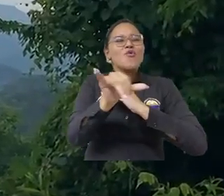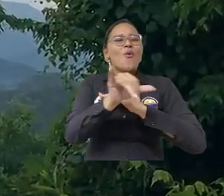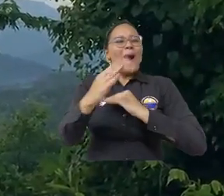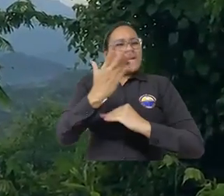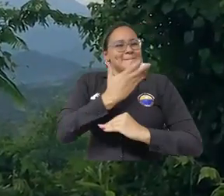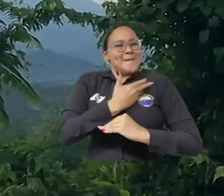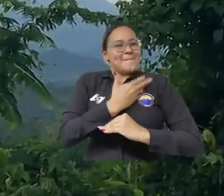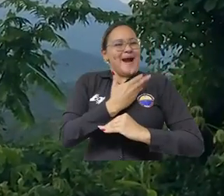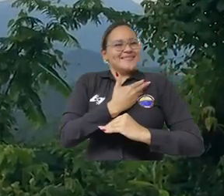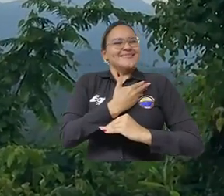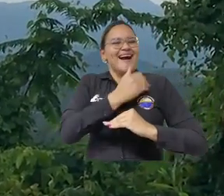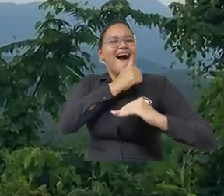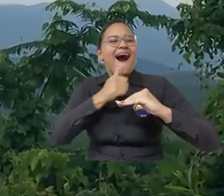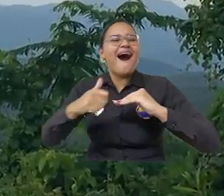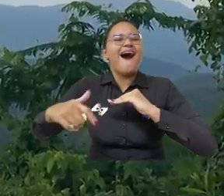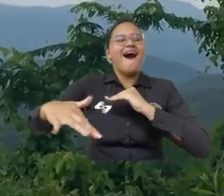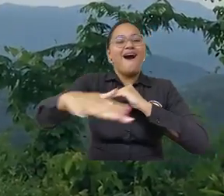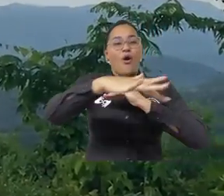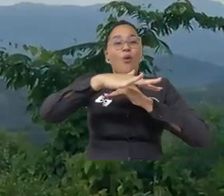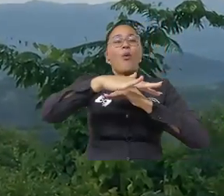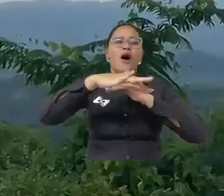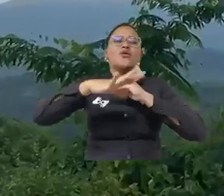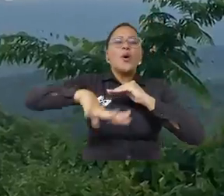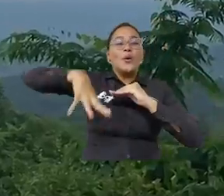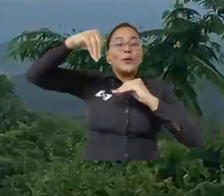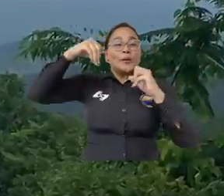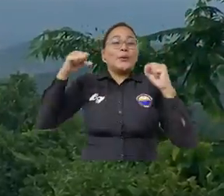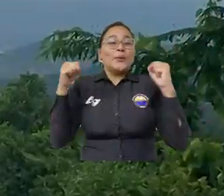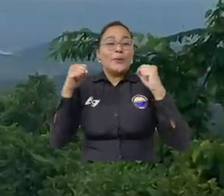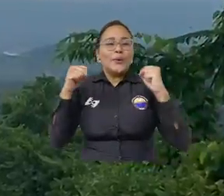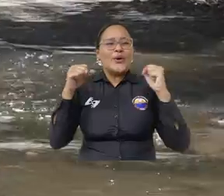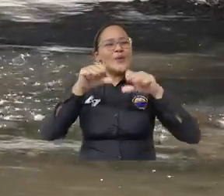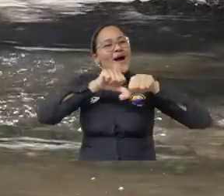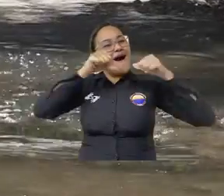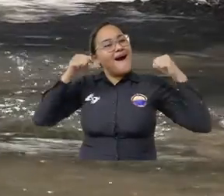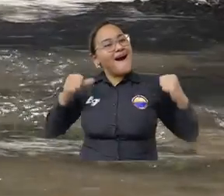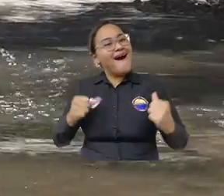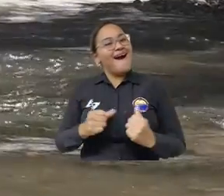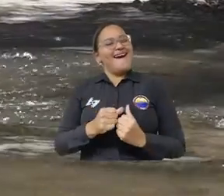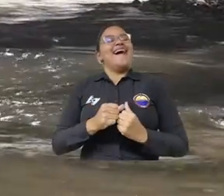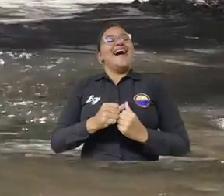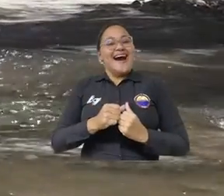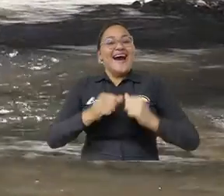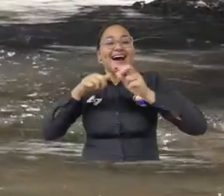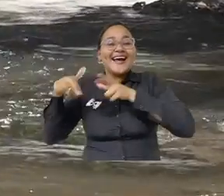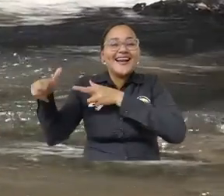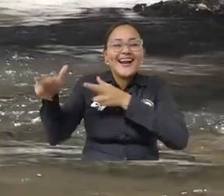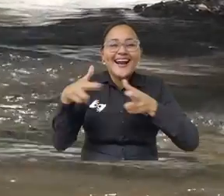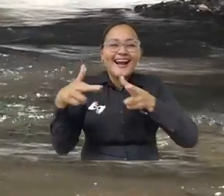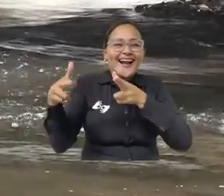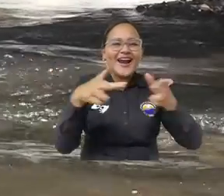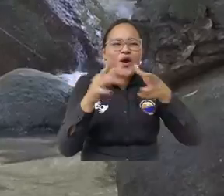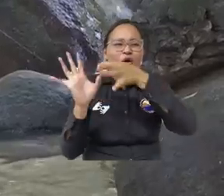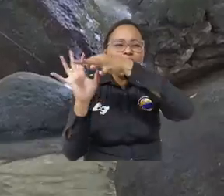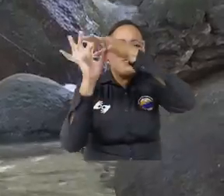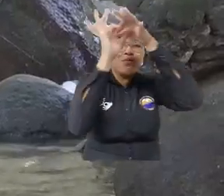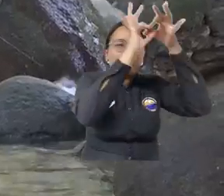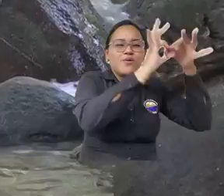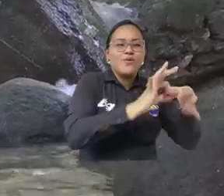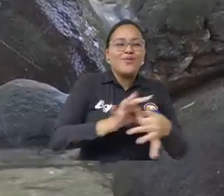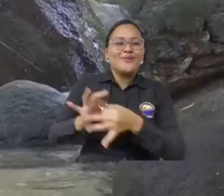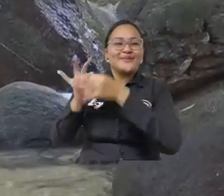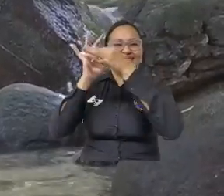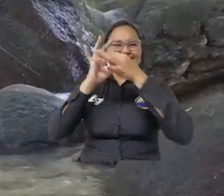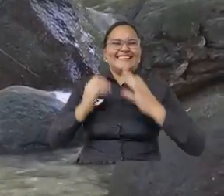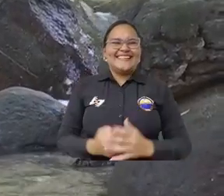como la madre de las aguas y cómo la sierra se concibe como el corazón y cómo los ríos son precisamente ese punto de